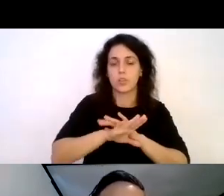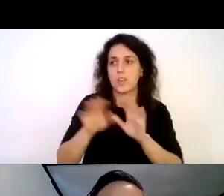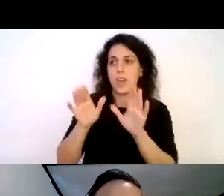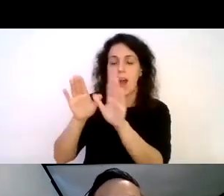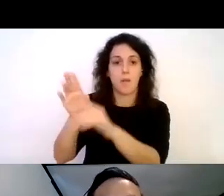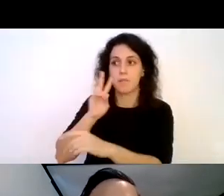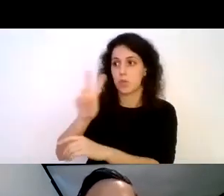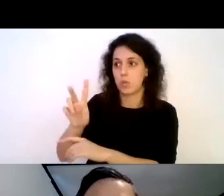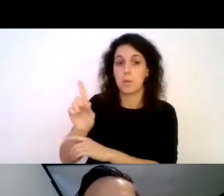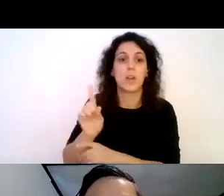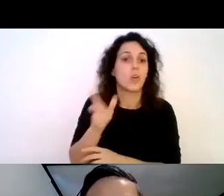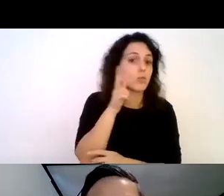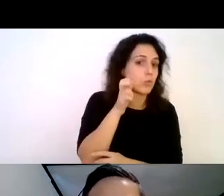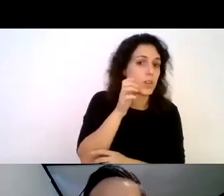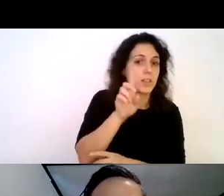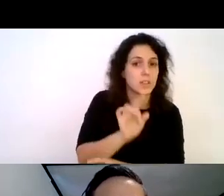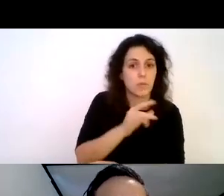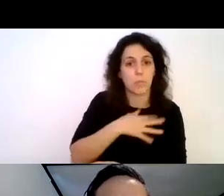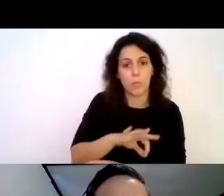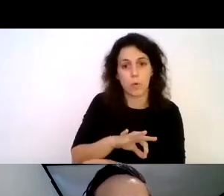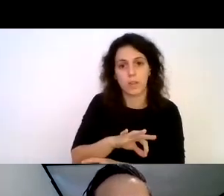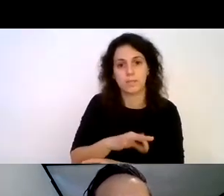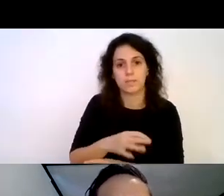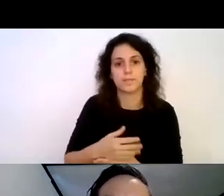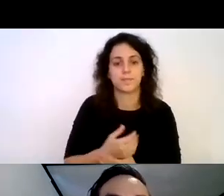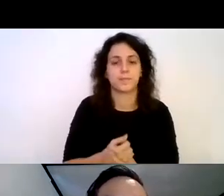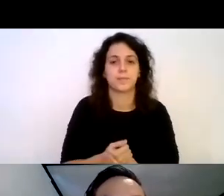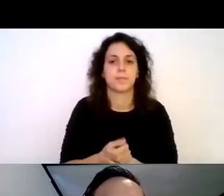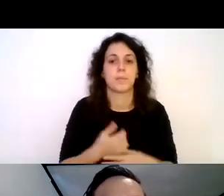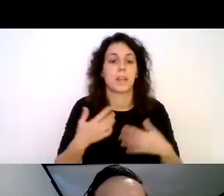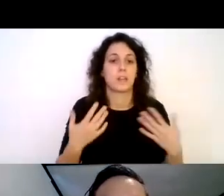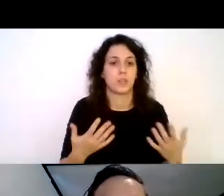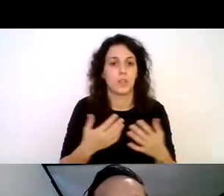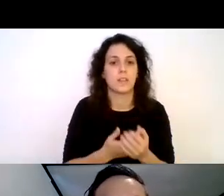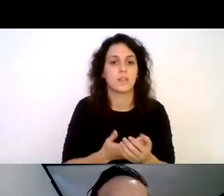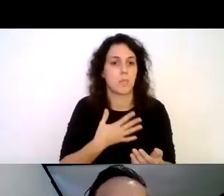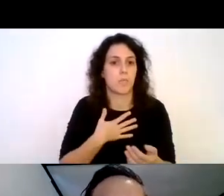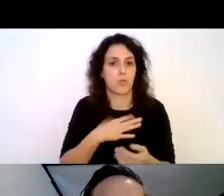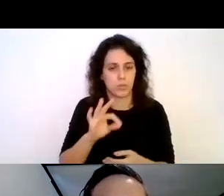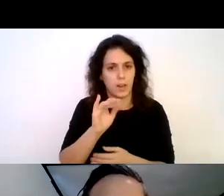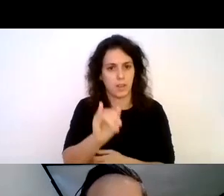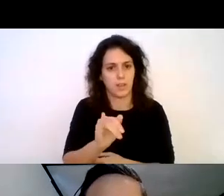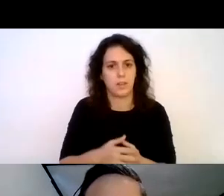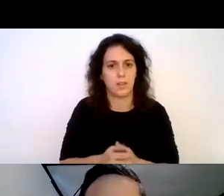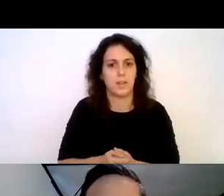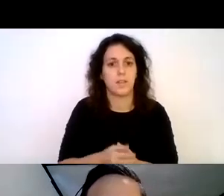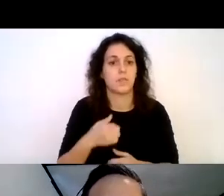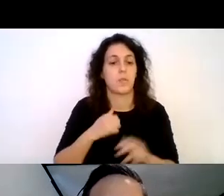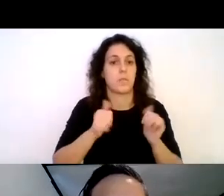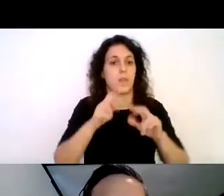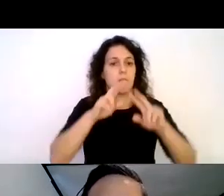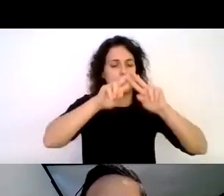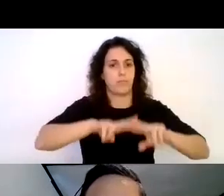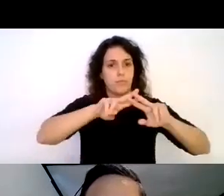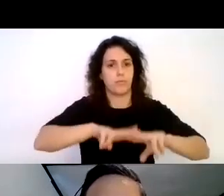sí escucharlas, igual se logra el objetivo, aún sin ver, entonces sí era posible. Así que me puse a investigar y